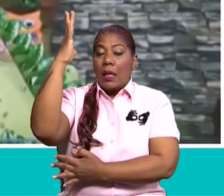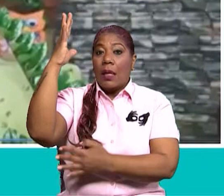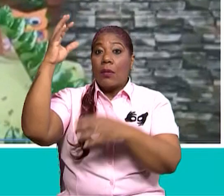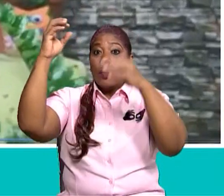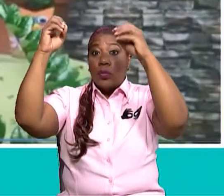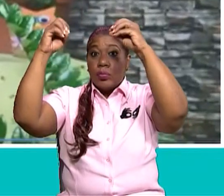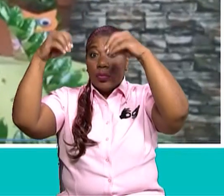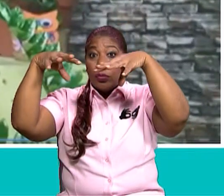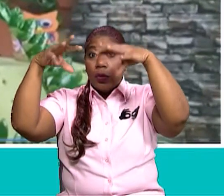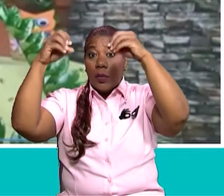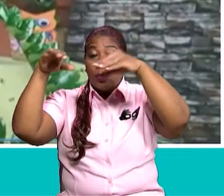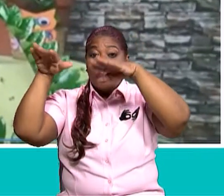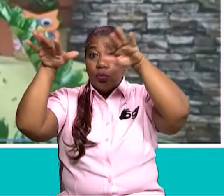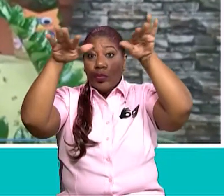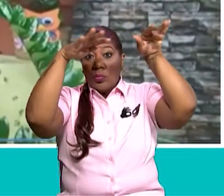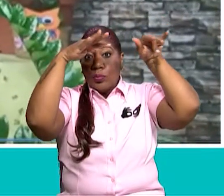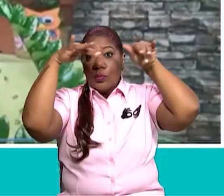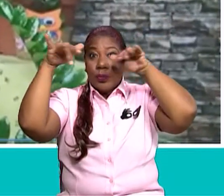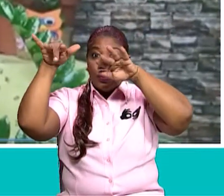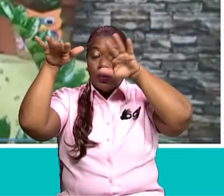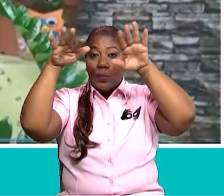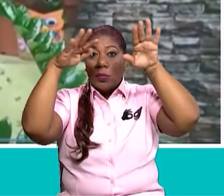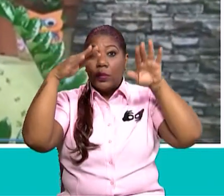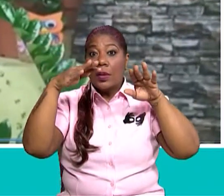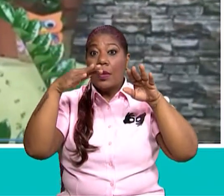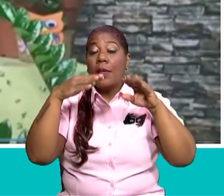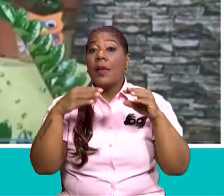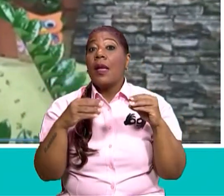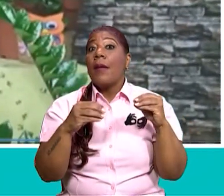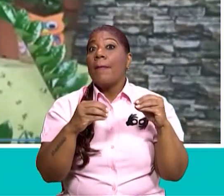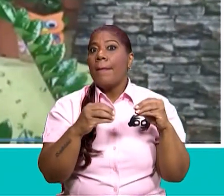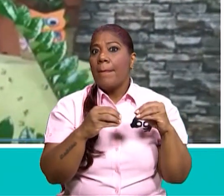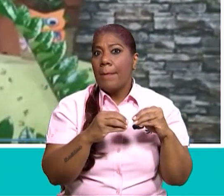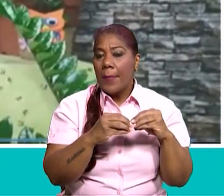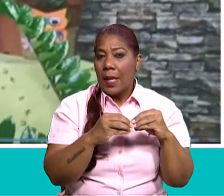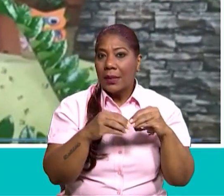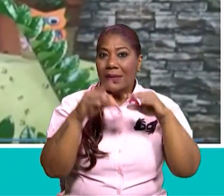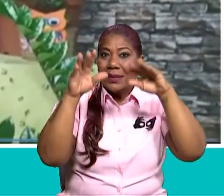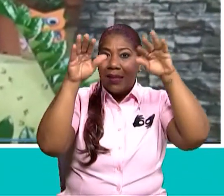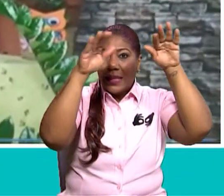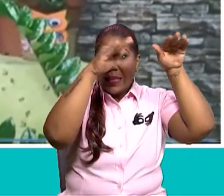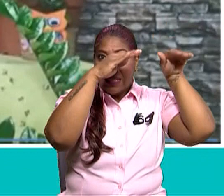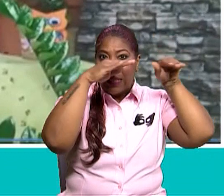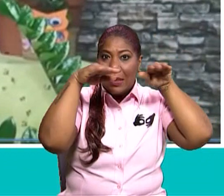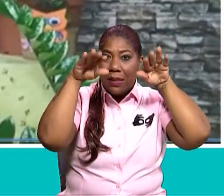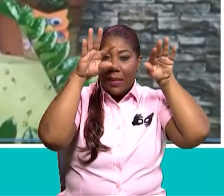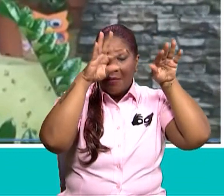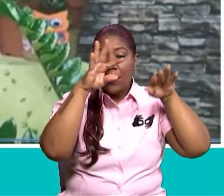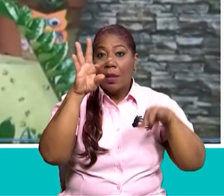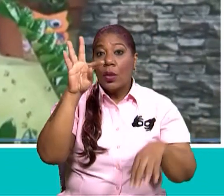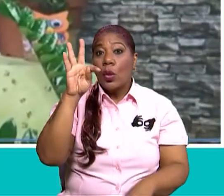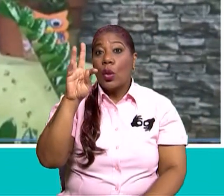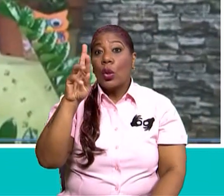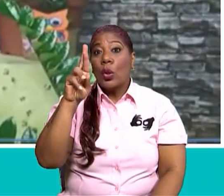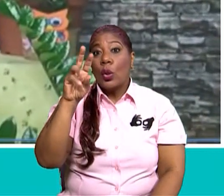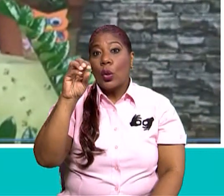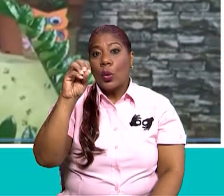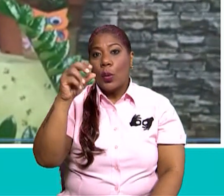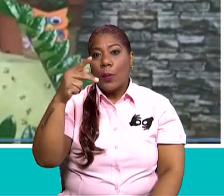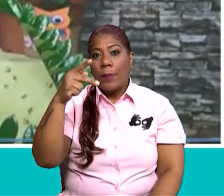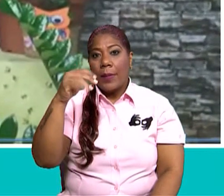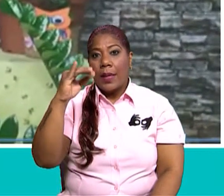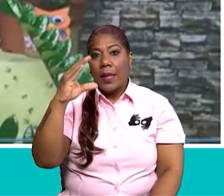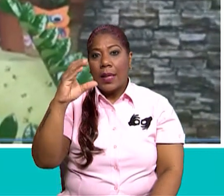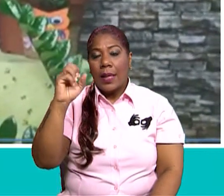clima del ambiente. Por lo general, los climas tropicales cambian el crecimiento hasta el estrato emergente. Los árboles que llevan el estrato